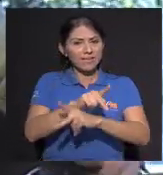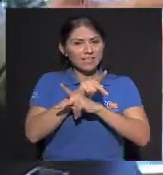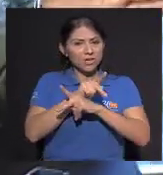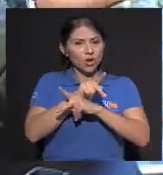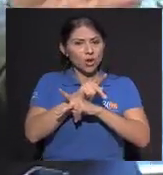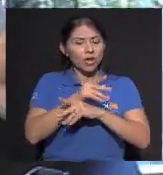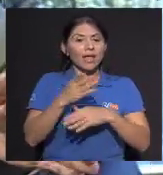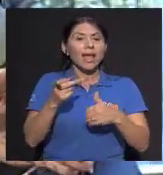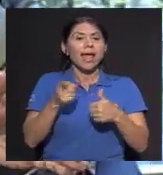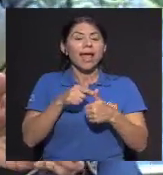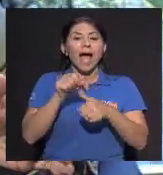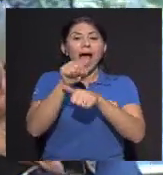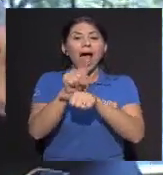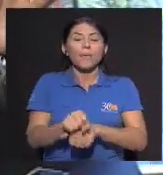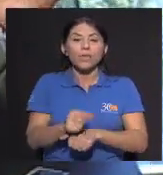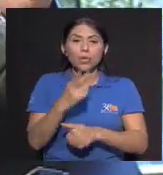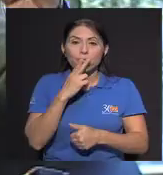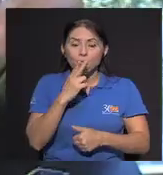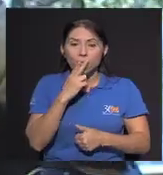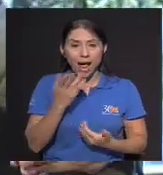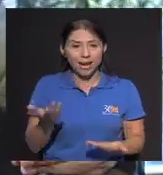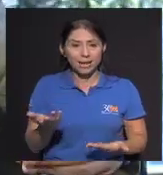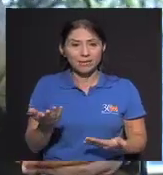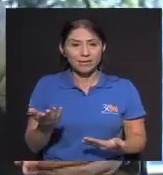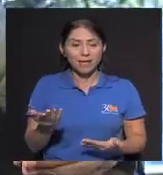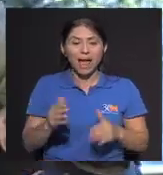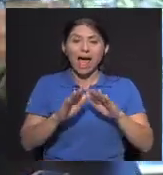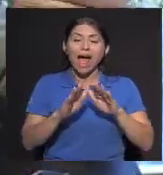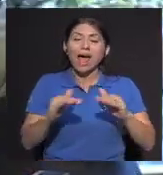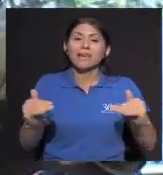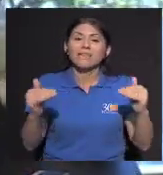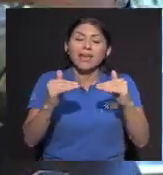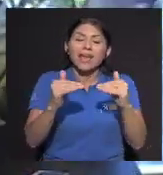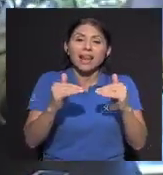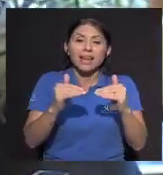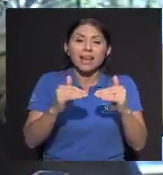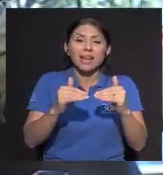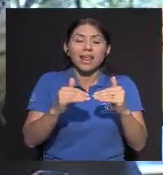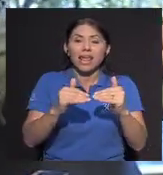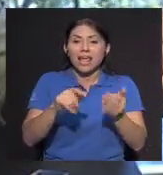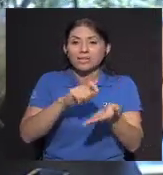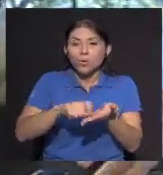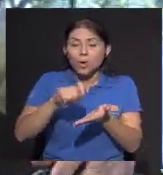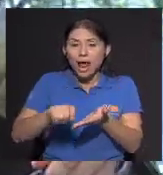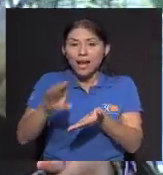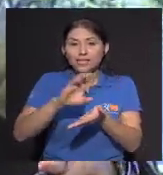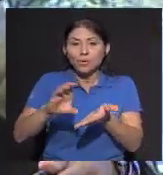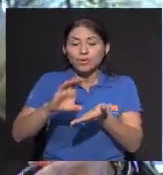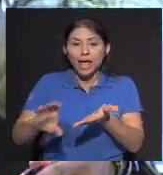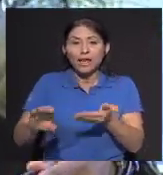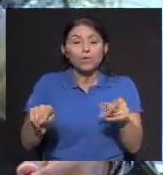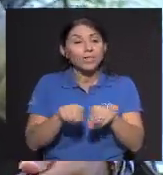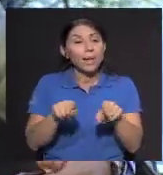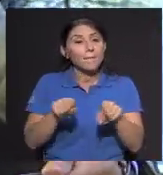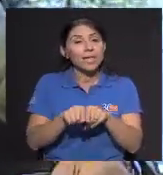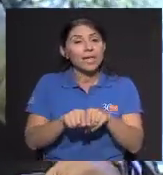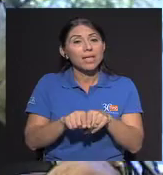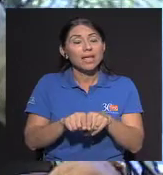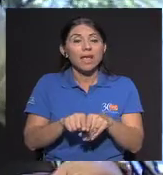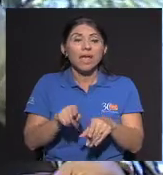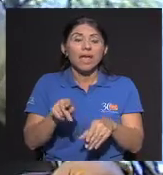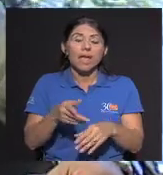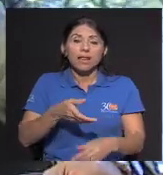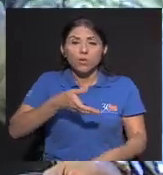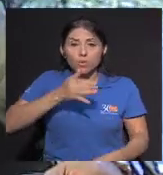prevención Es hábito De fumar A nivel escolar A nivel secundario Y el consumo De